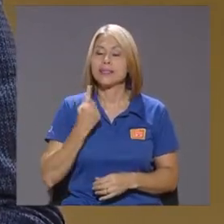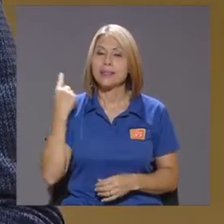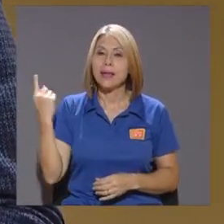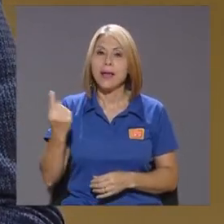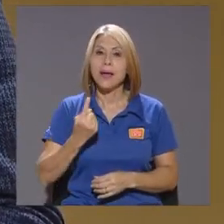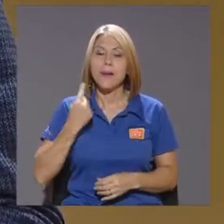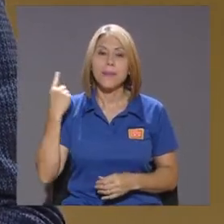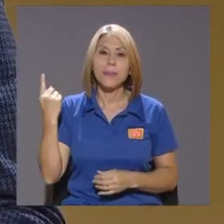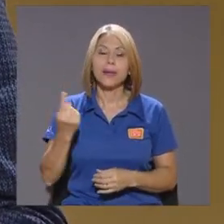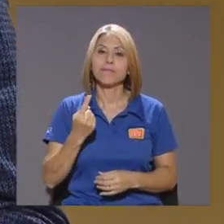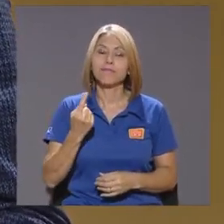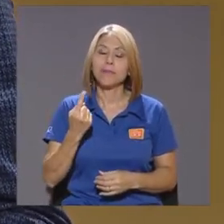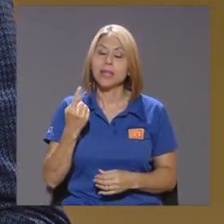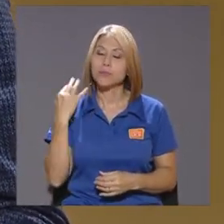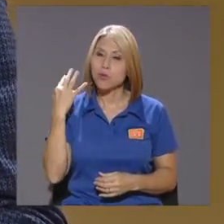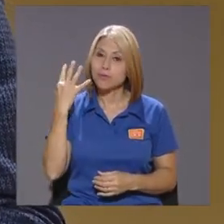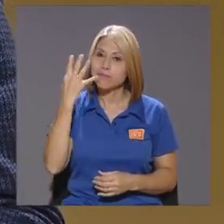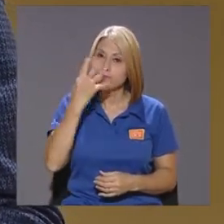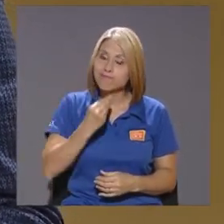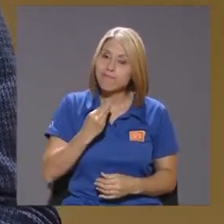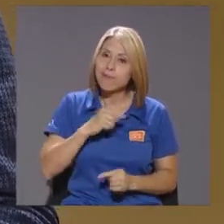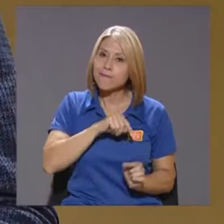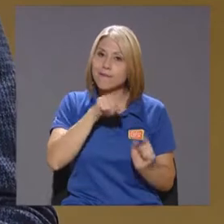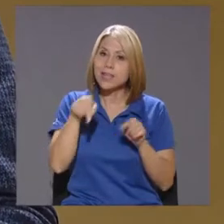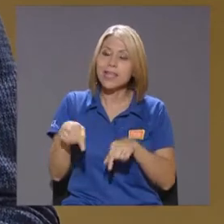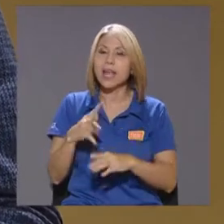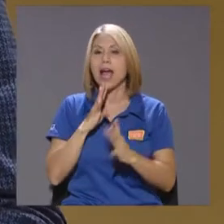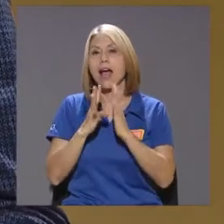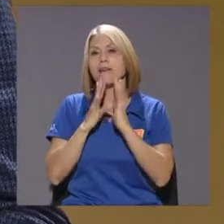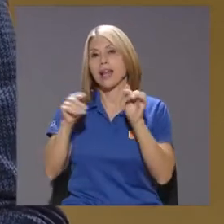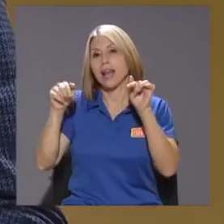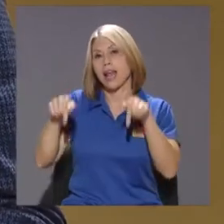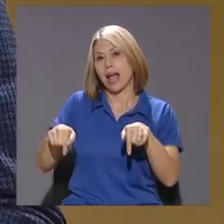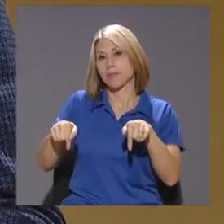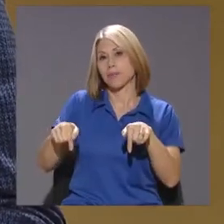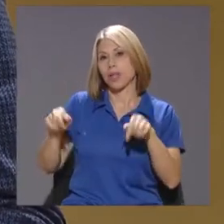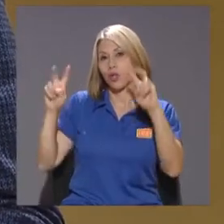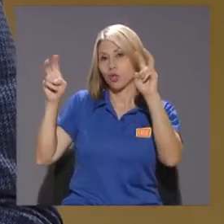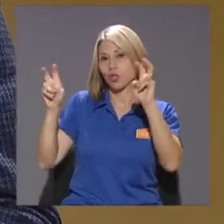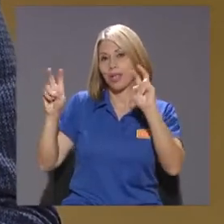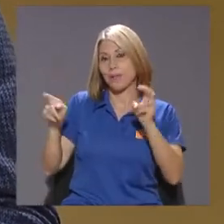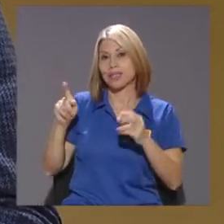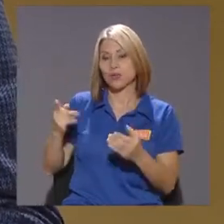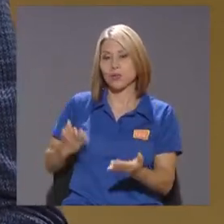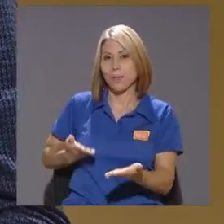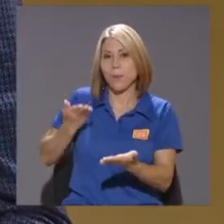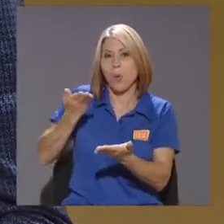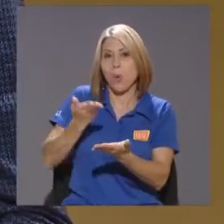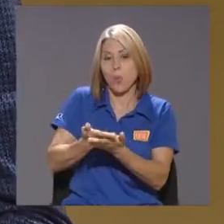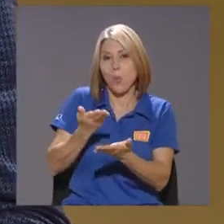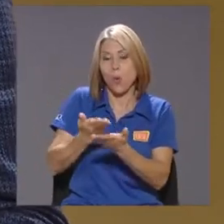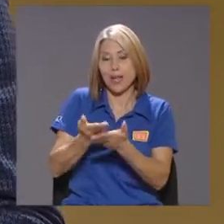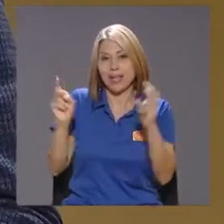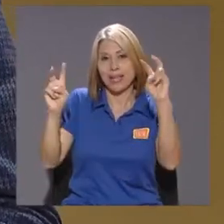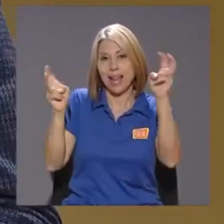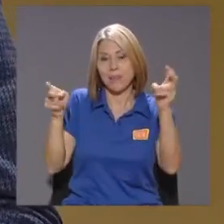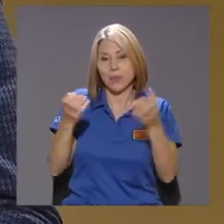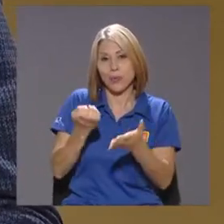agradable venir a discutir acá Los temas que usted nos propone en el ámbito económico Hoy